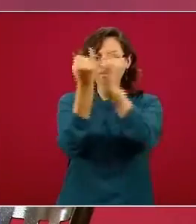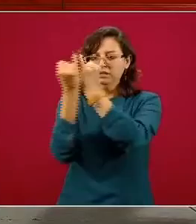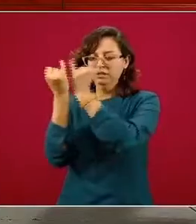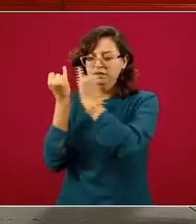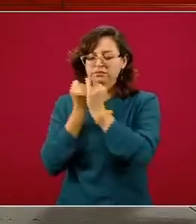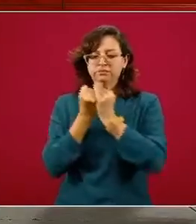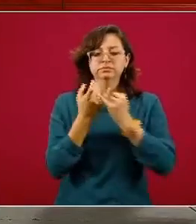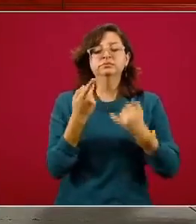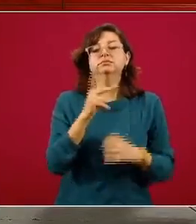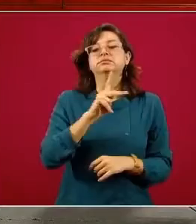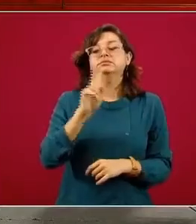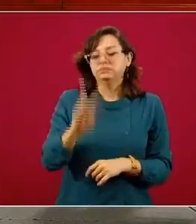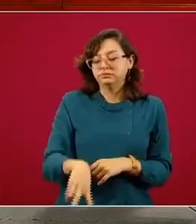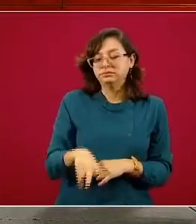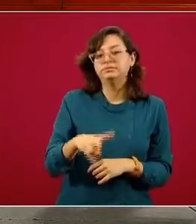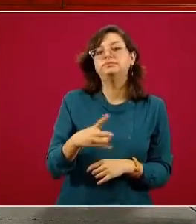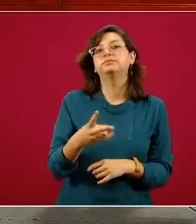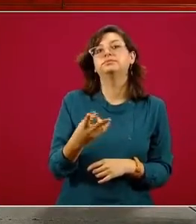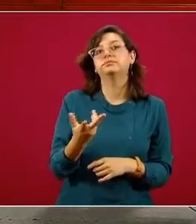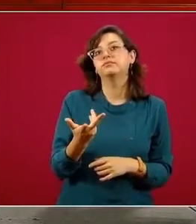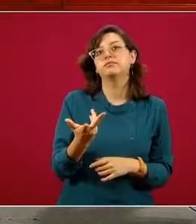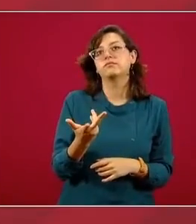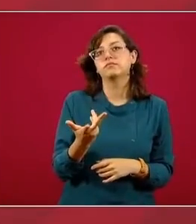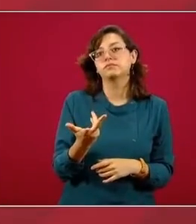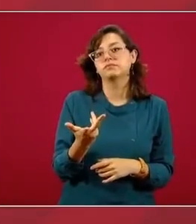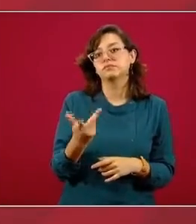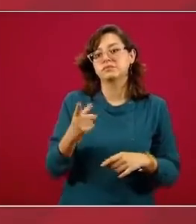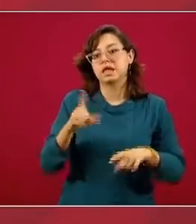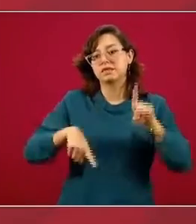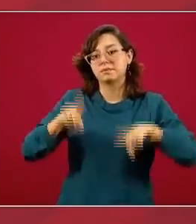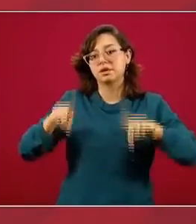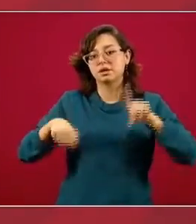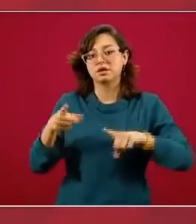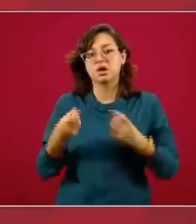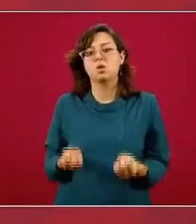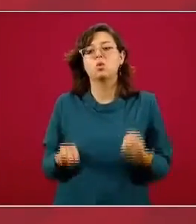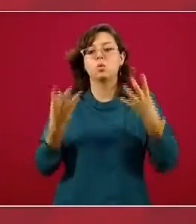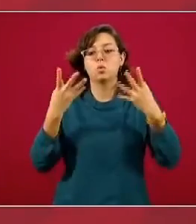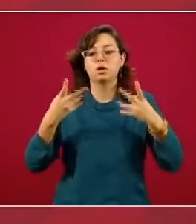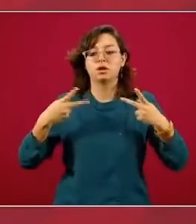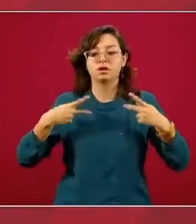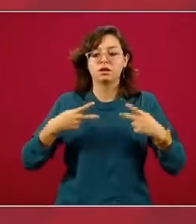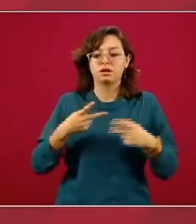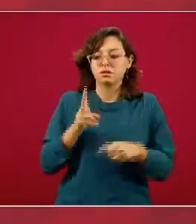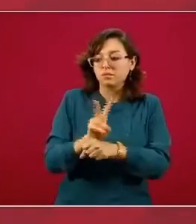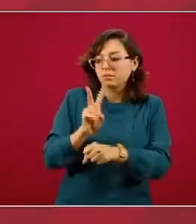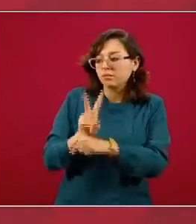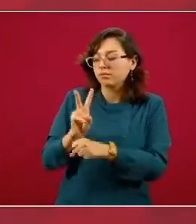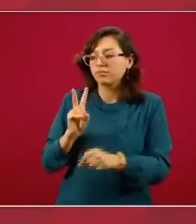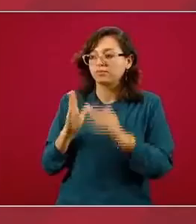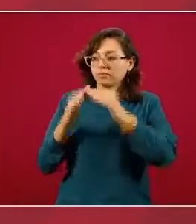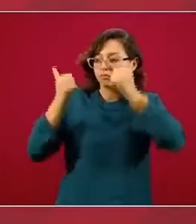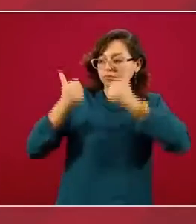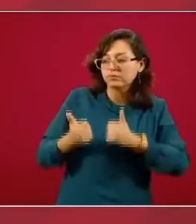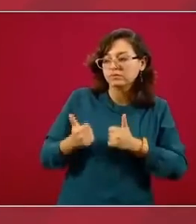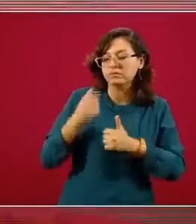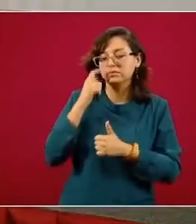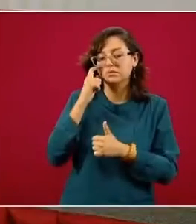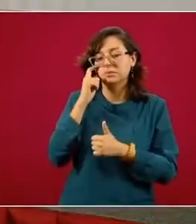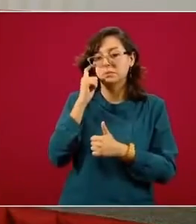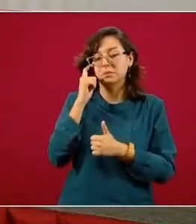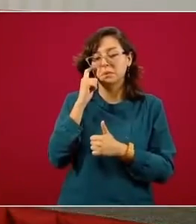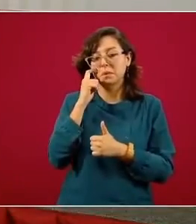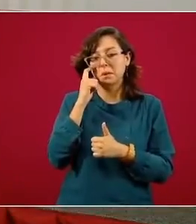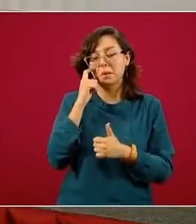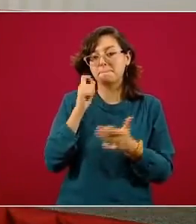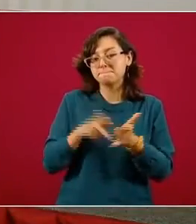desde luego según qué tan intensiva fue la vigilancia de que se cumplieran estas medidas. Y en especial, como